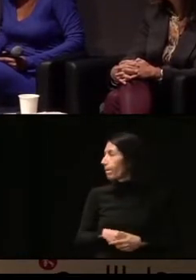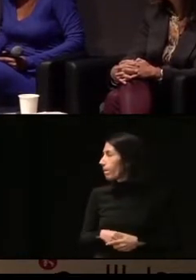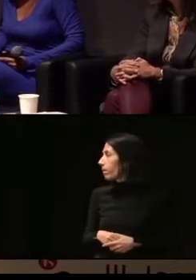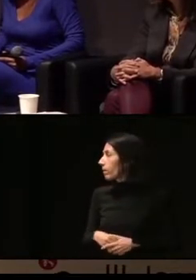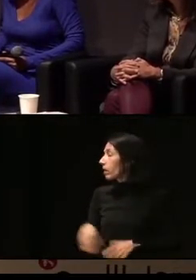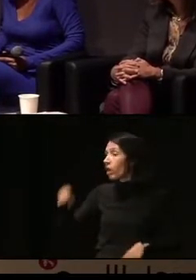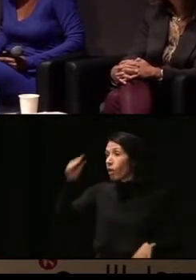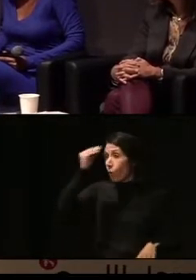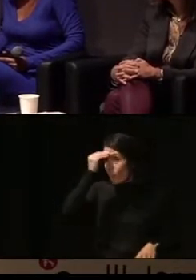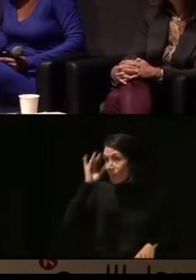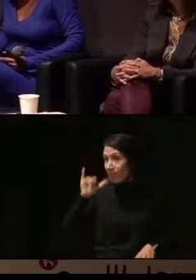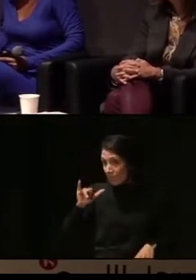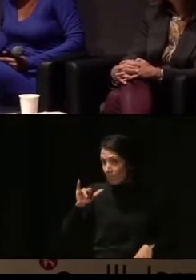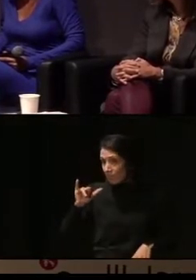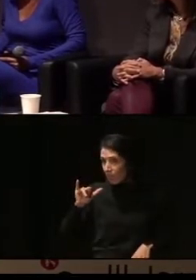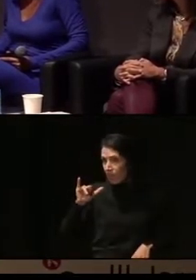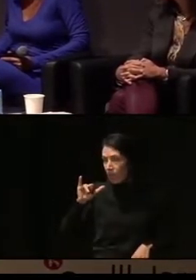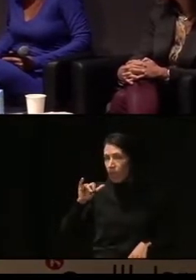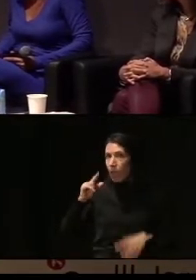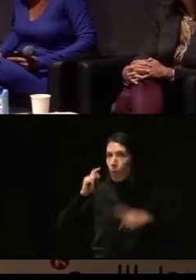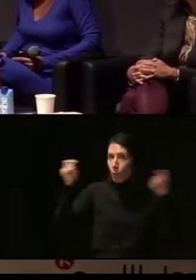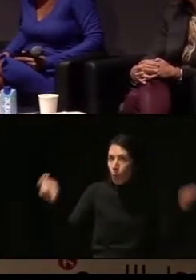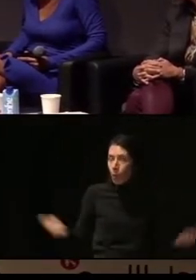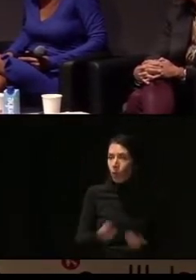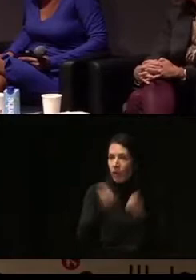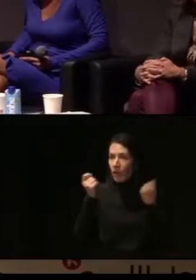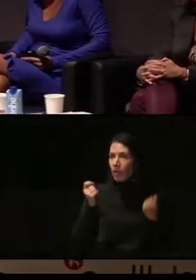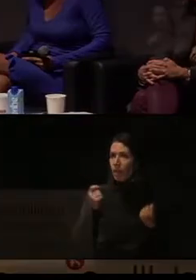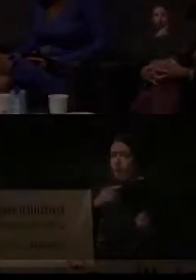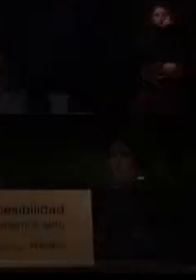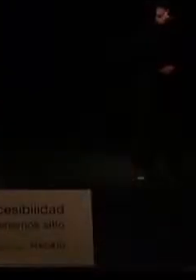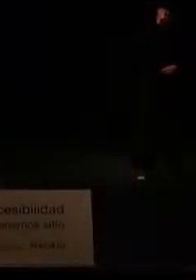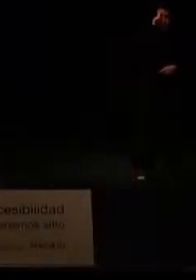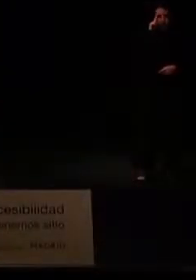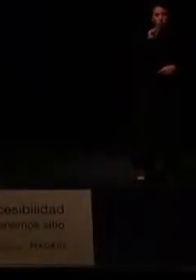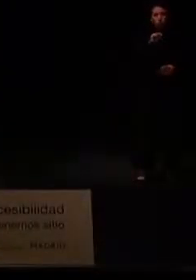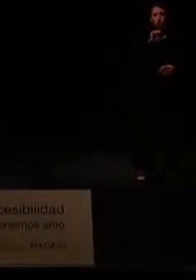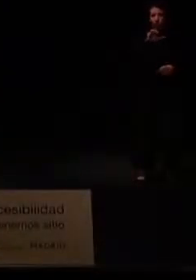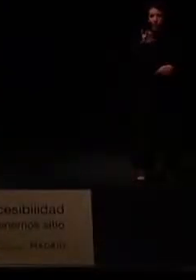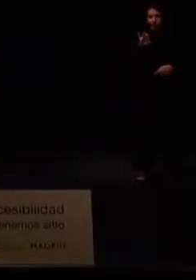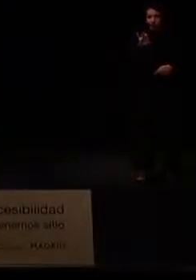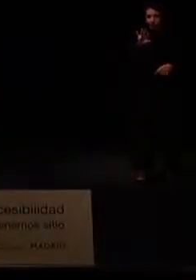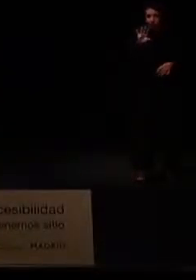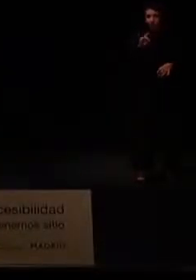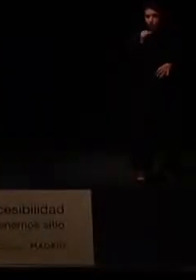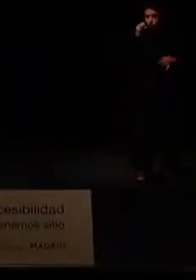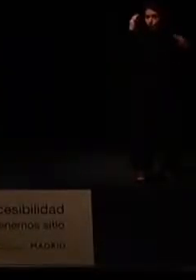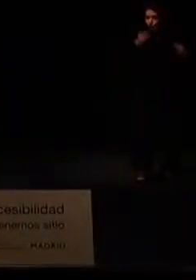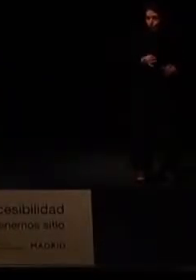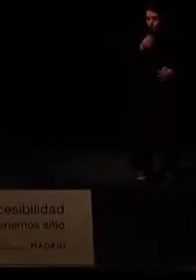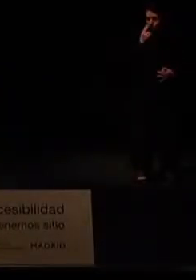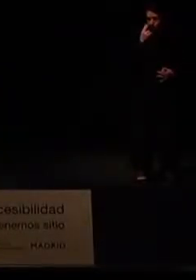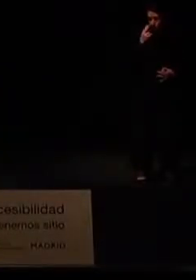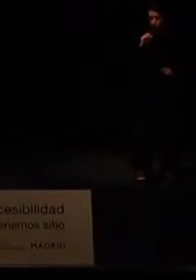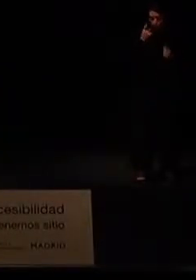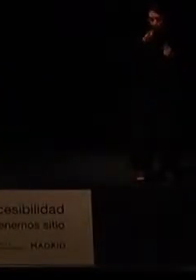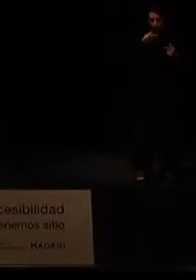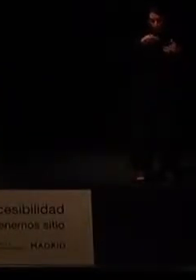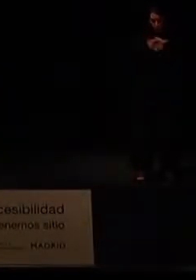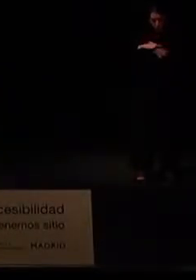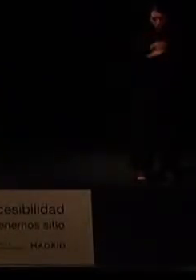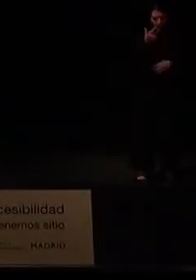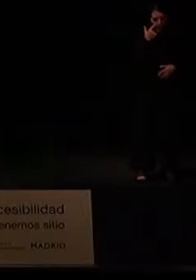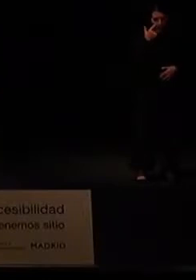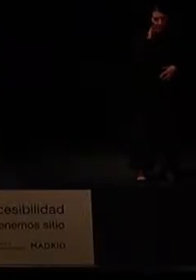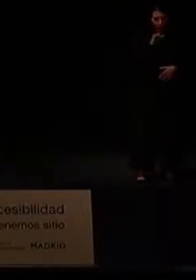Yo creo que sí, que lo tenemos publicitado en madrid.es. Y creo que sí, porque no lo he confirmado, no he entrado, a ver